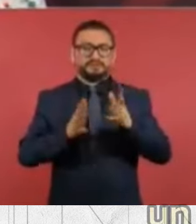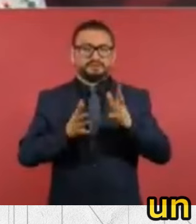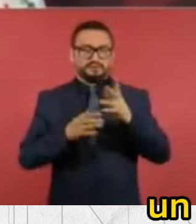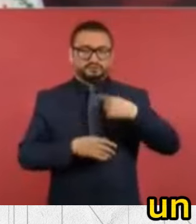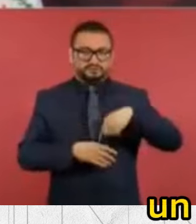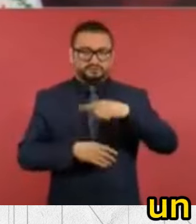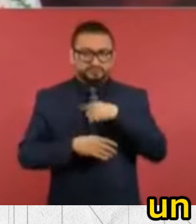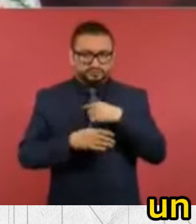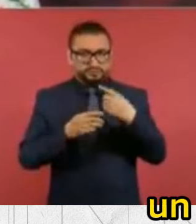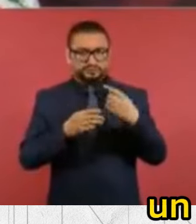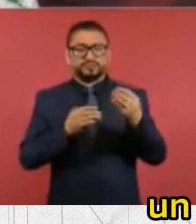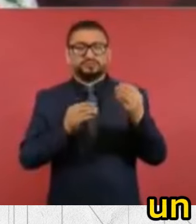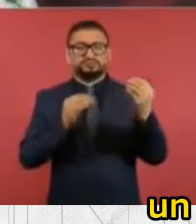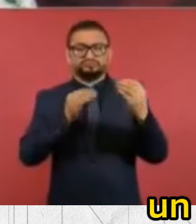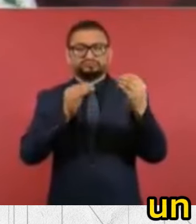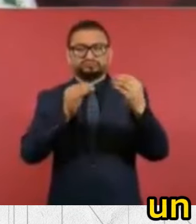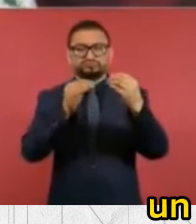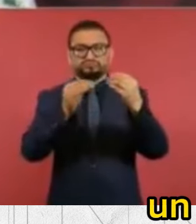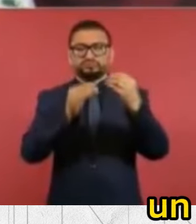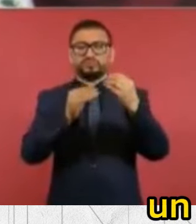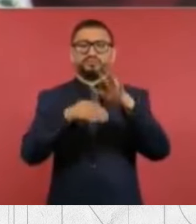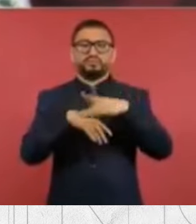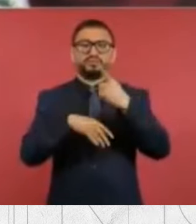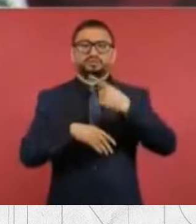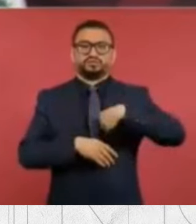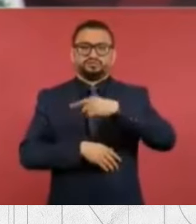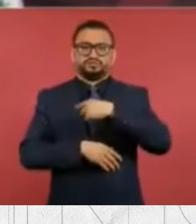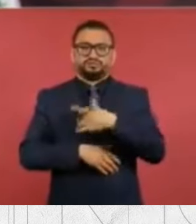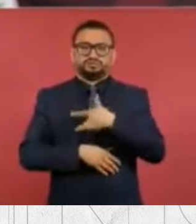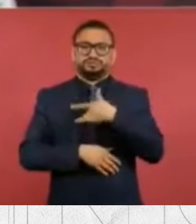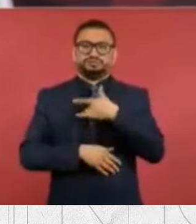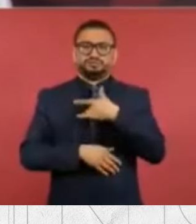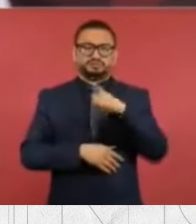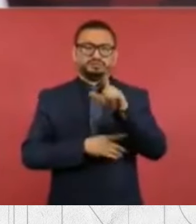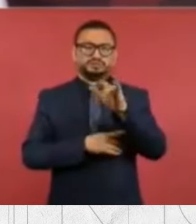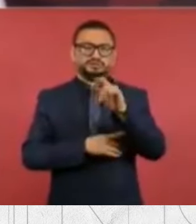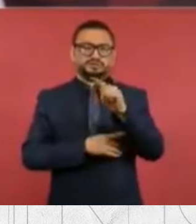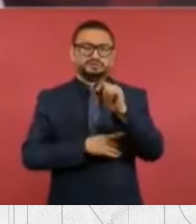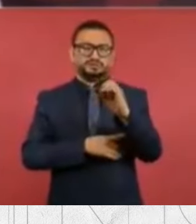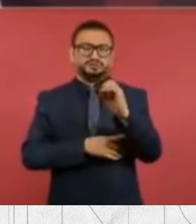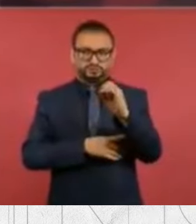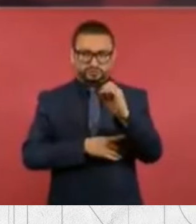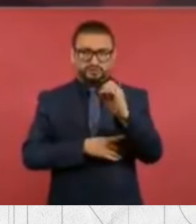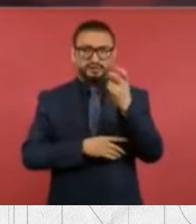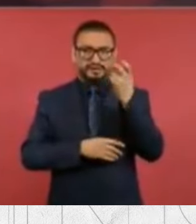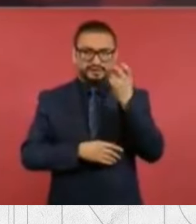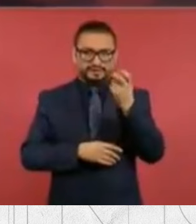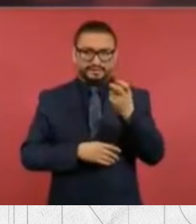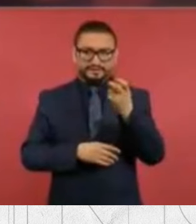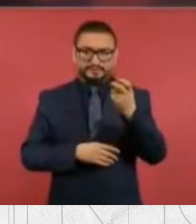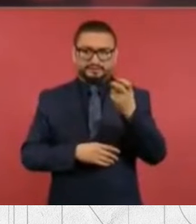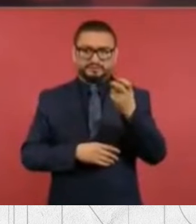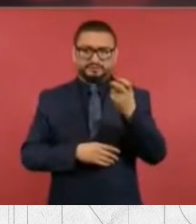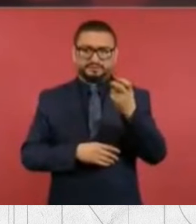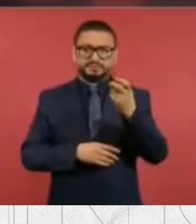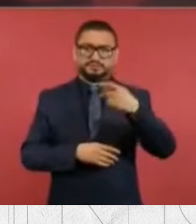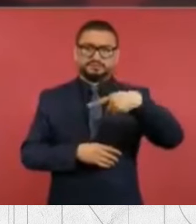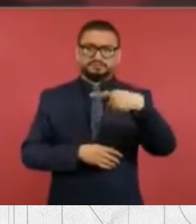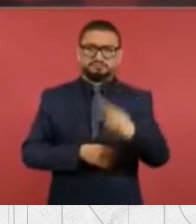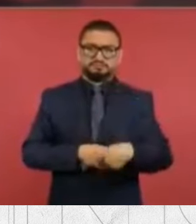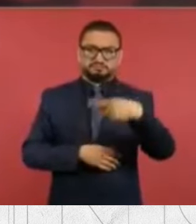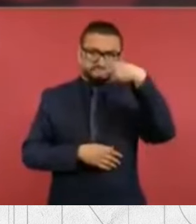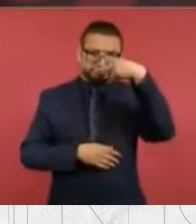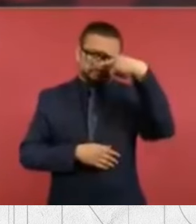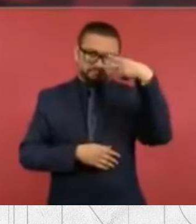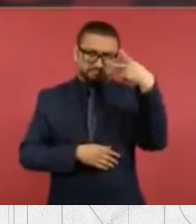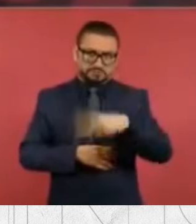cabo un litigio porque nosotros consideramos que el litio es de la nación,